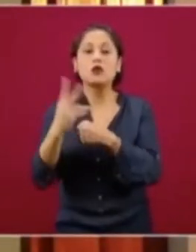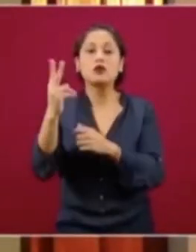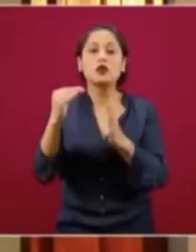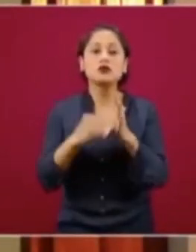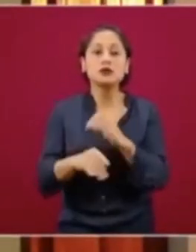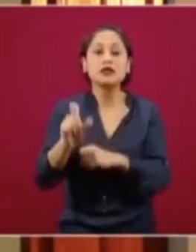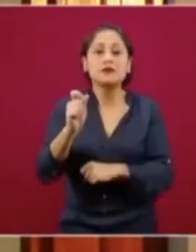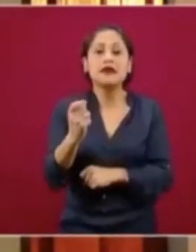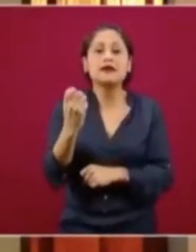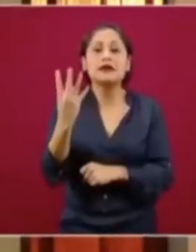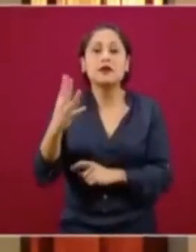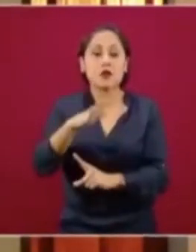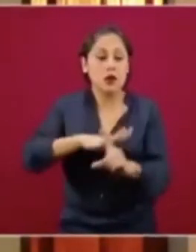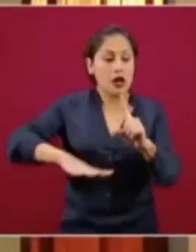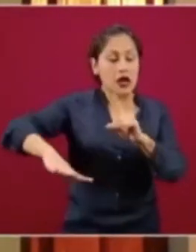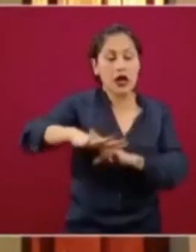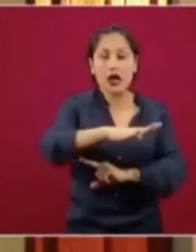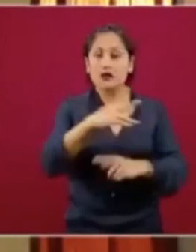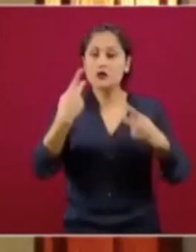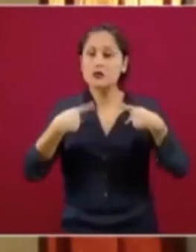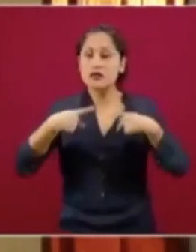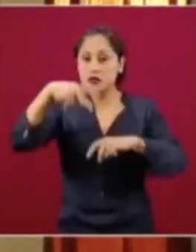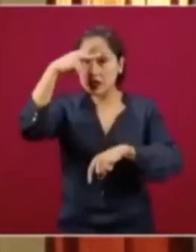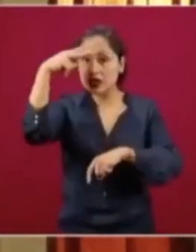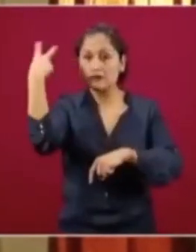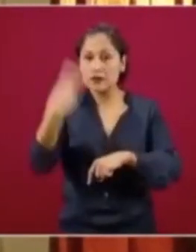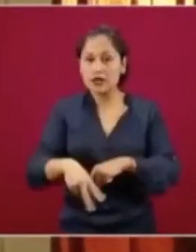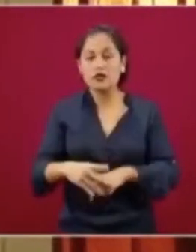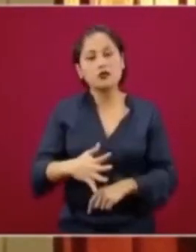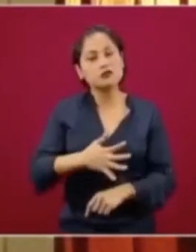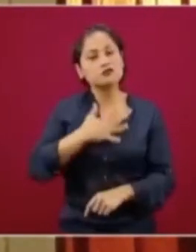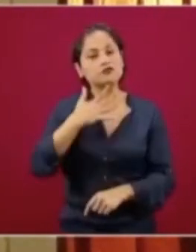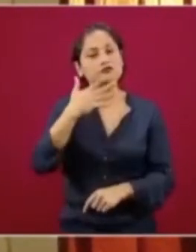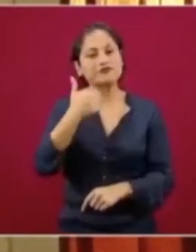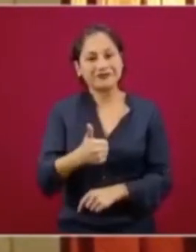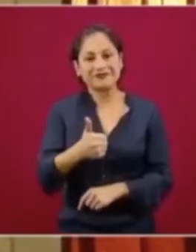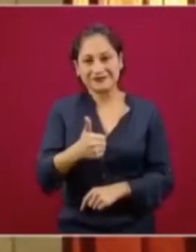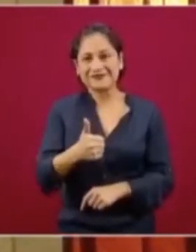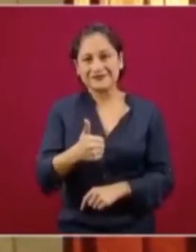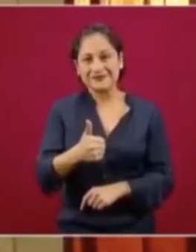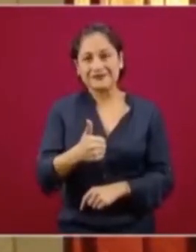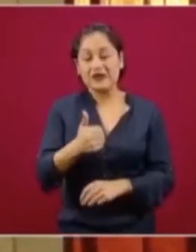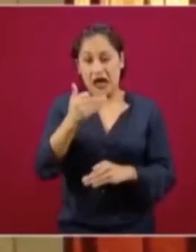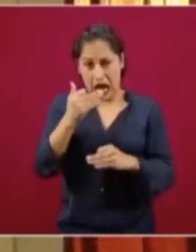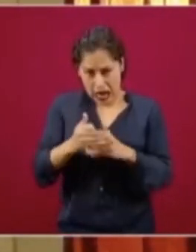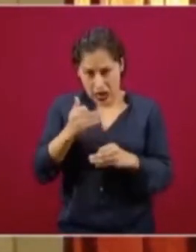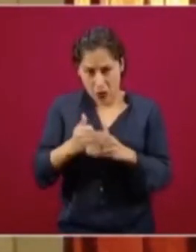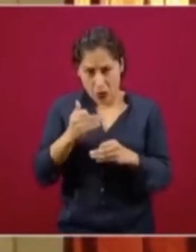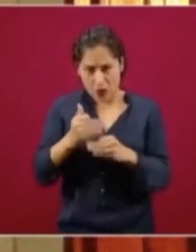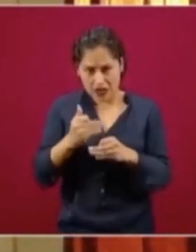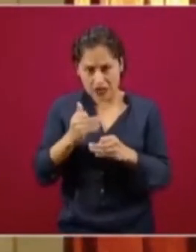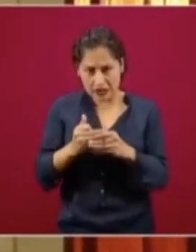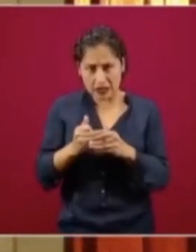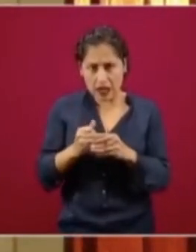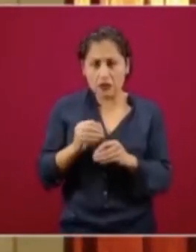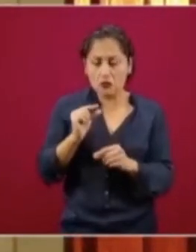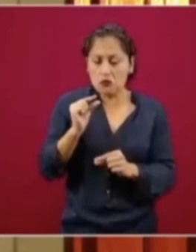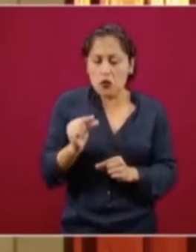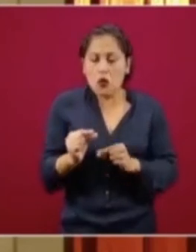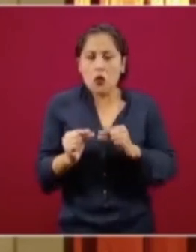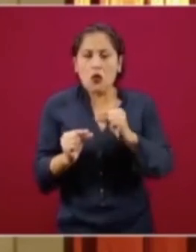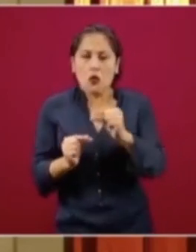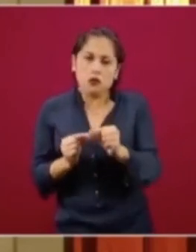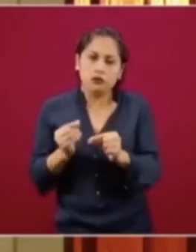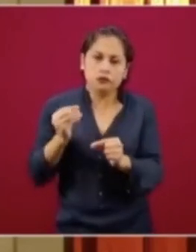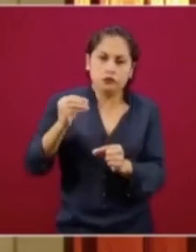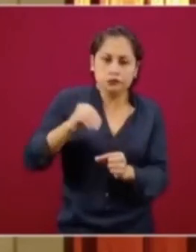esté viviendo en un entorno de bienestar. Y estamos sembrando eso, estamos haciendo un camino, una política